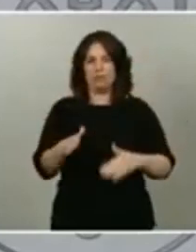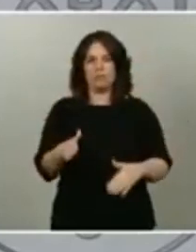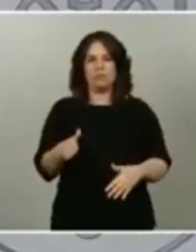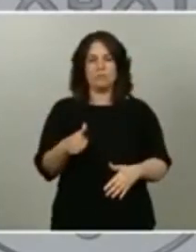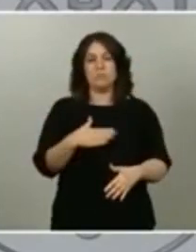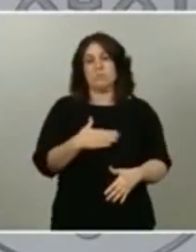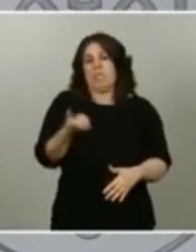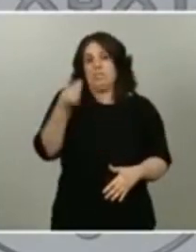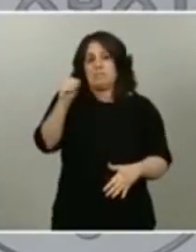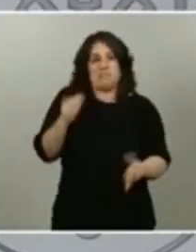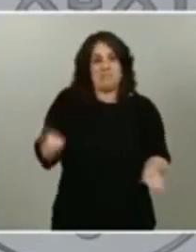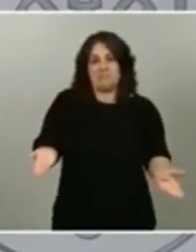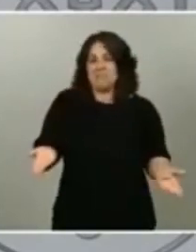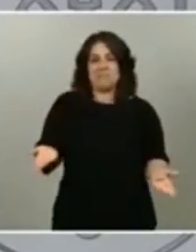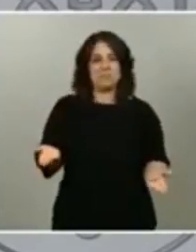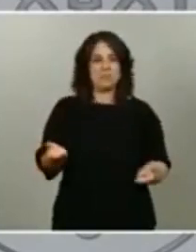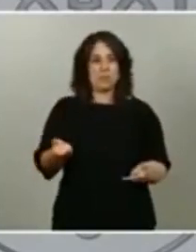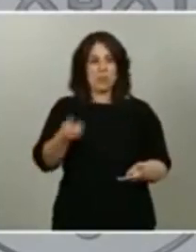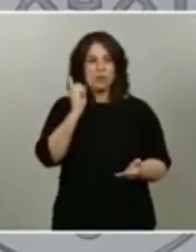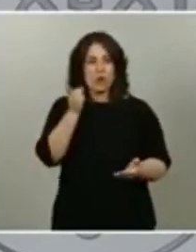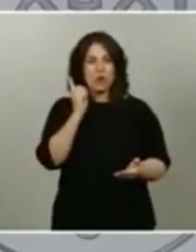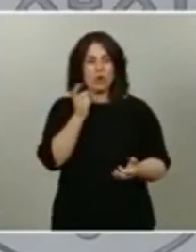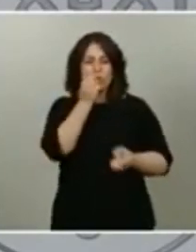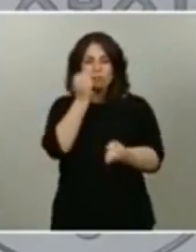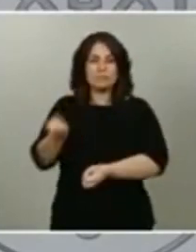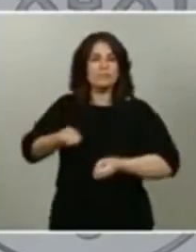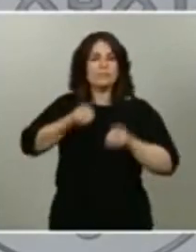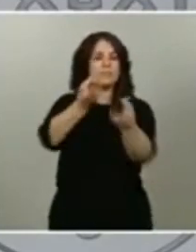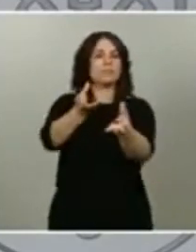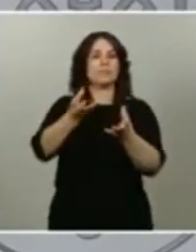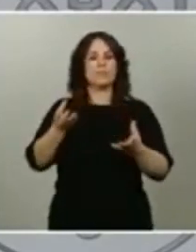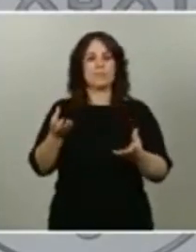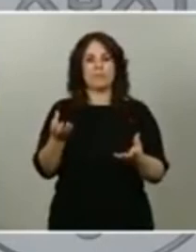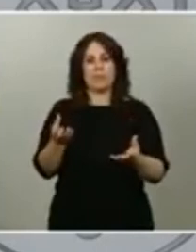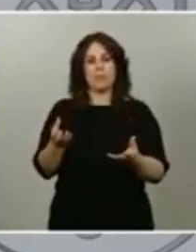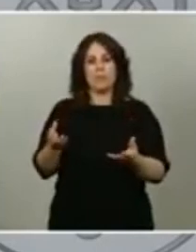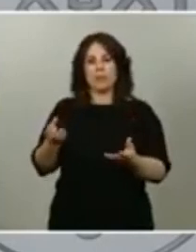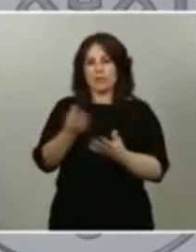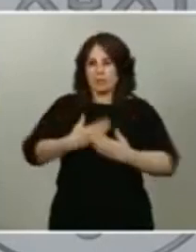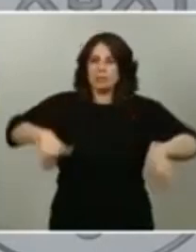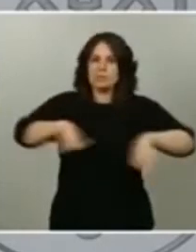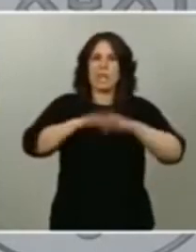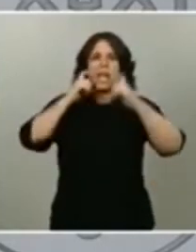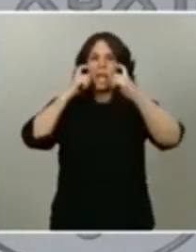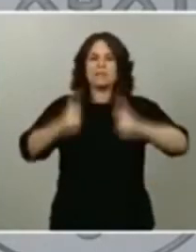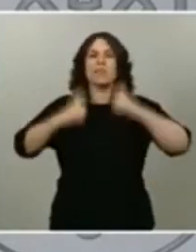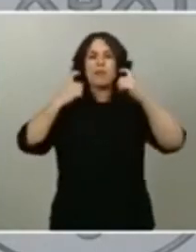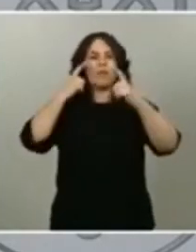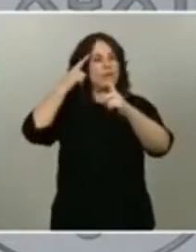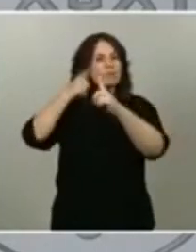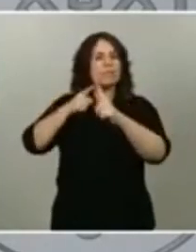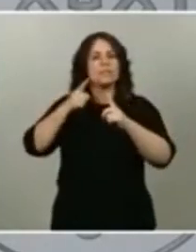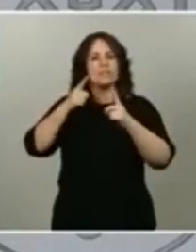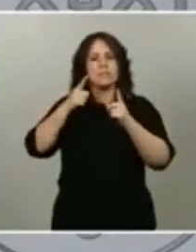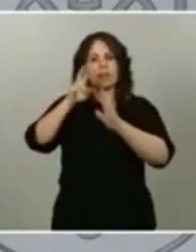transmitir que en este momento todos estamos haciendo un esfuerzo porque se regularice la actividad por todos los por todos los